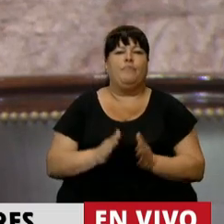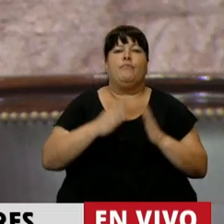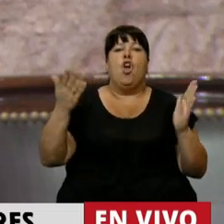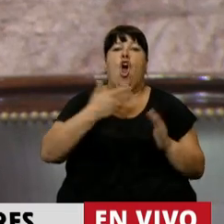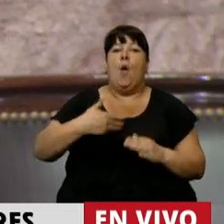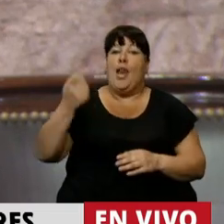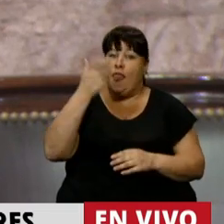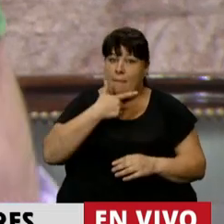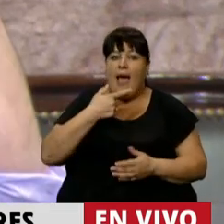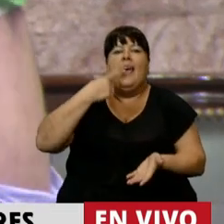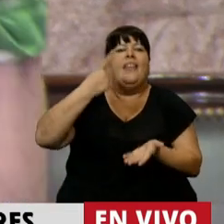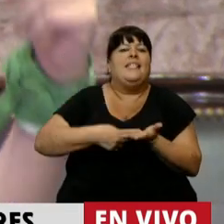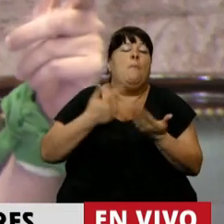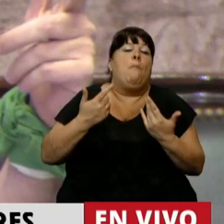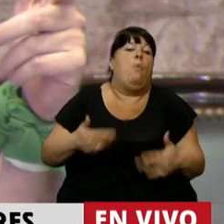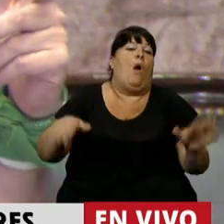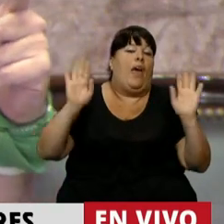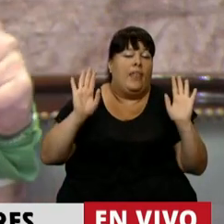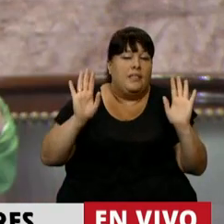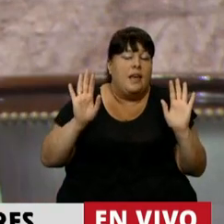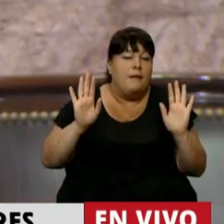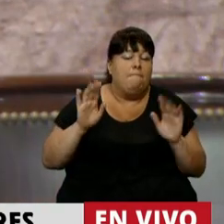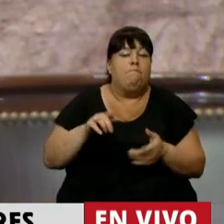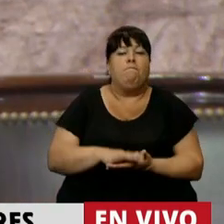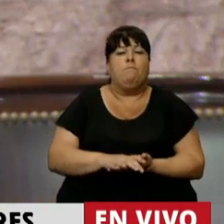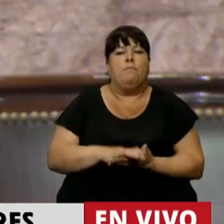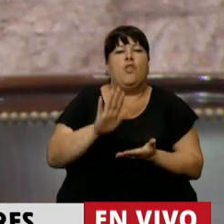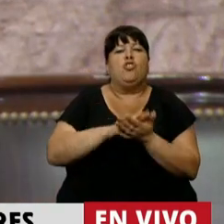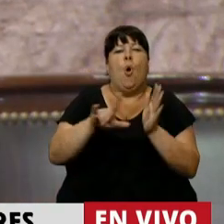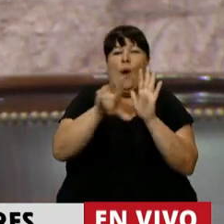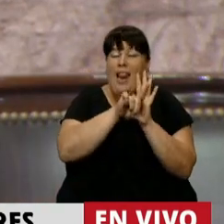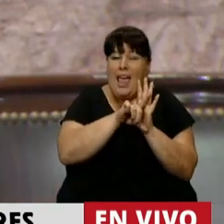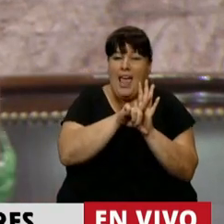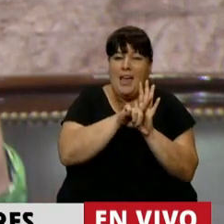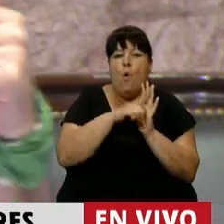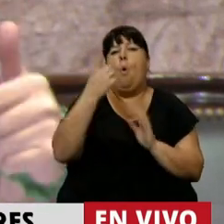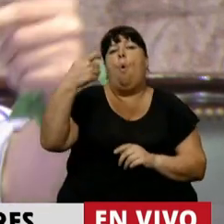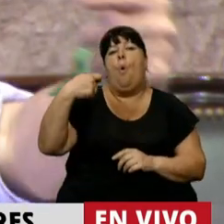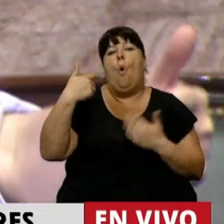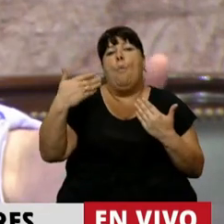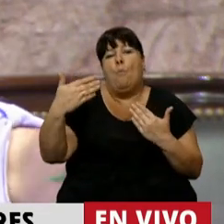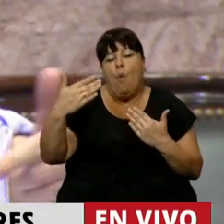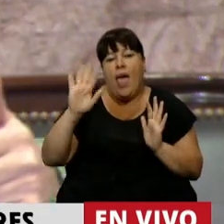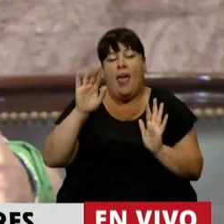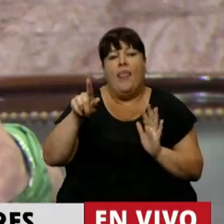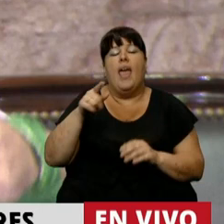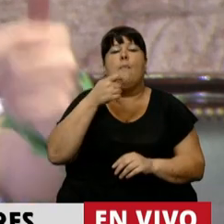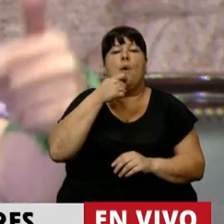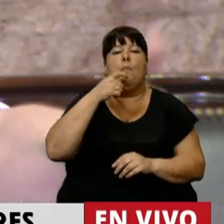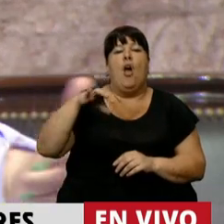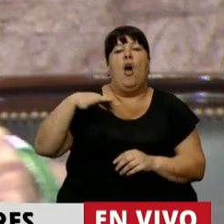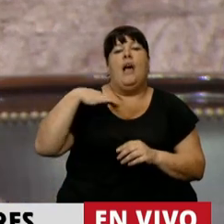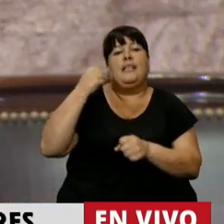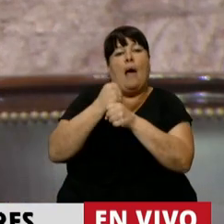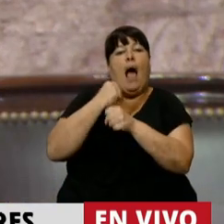gobierno de Macri se estableció como posibilidad en la legislación que un jubilado pueda extender su